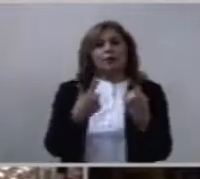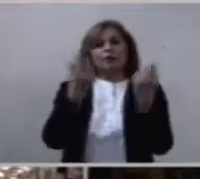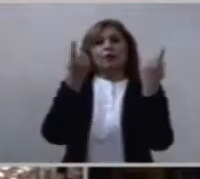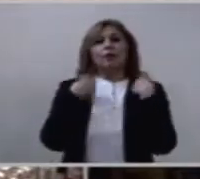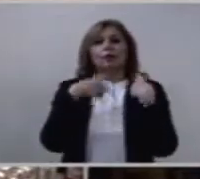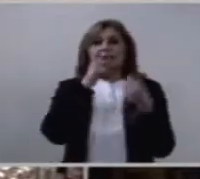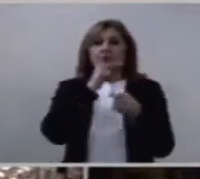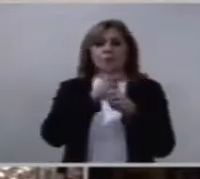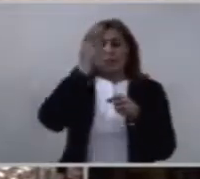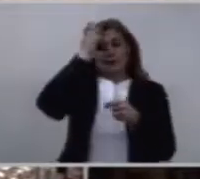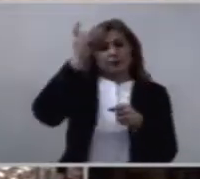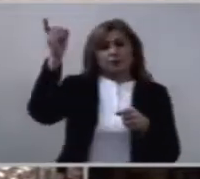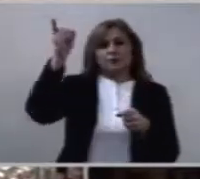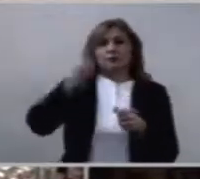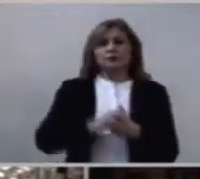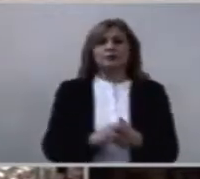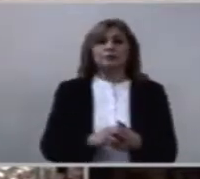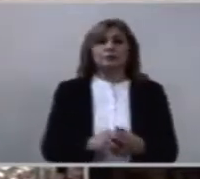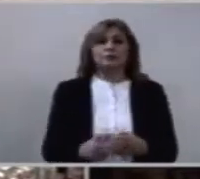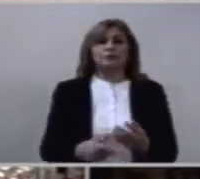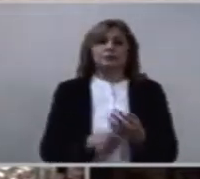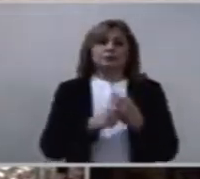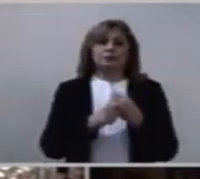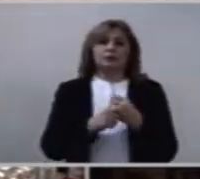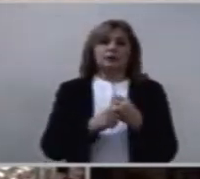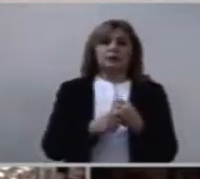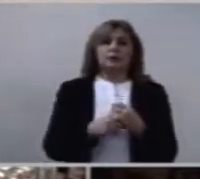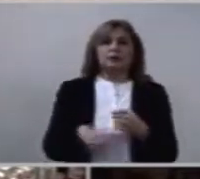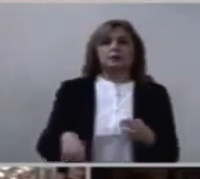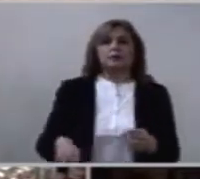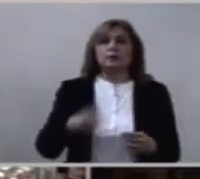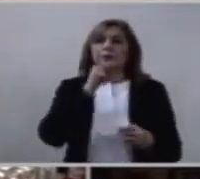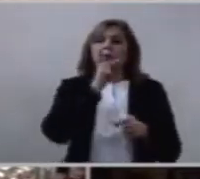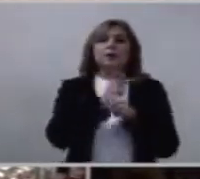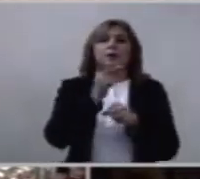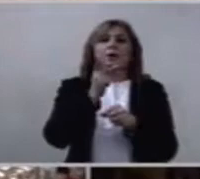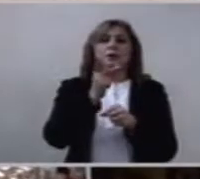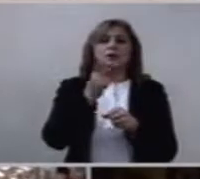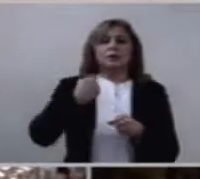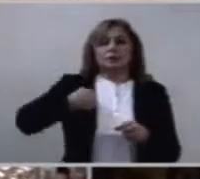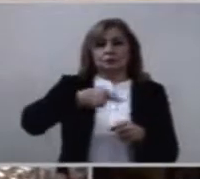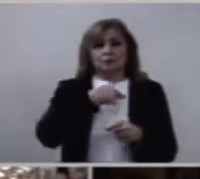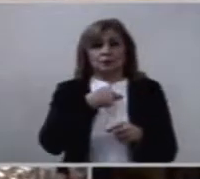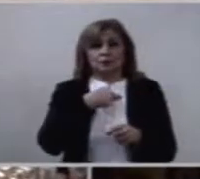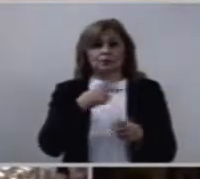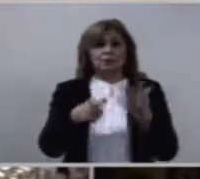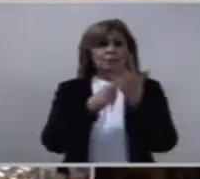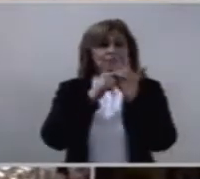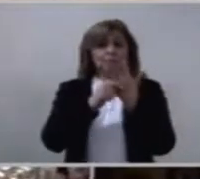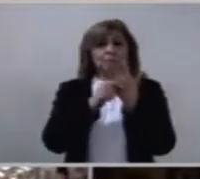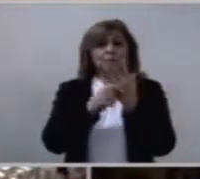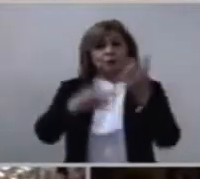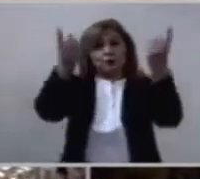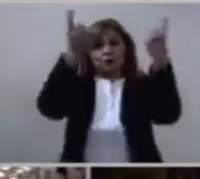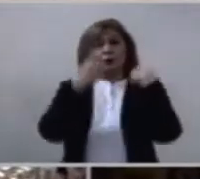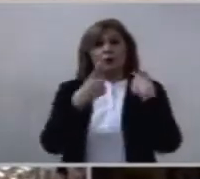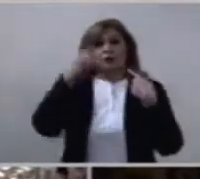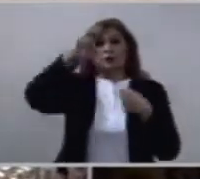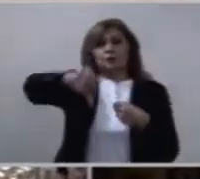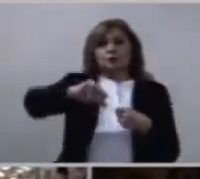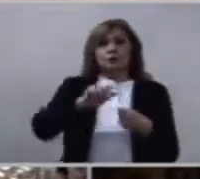decimos al Señor en el Padre Nuestro. Danos hoy el pan de cada día.